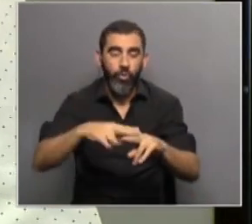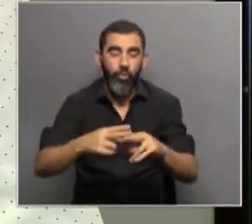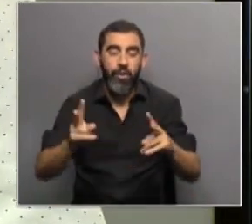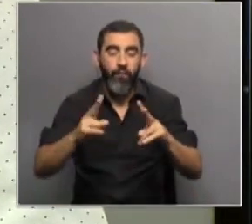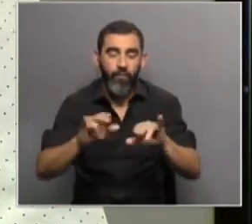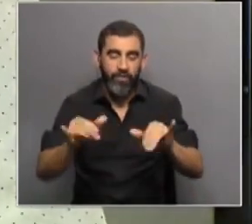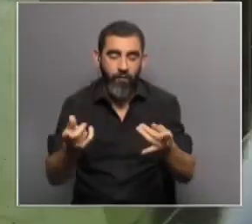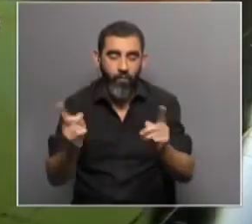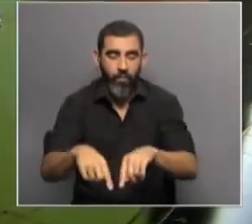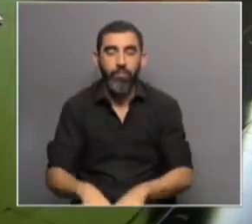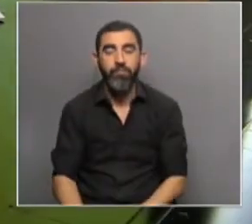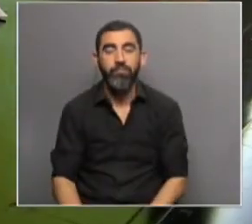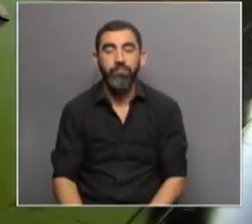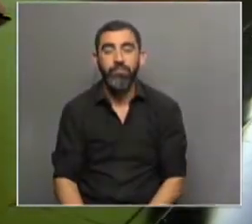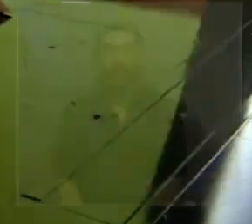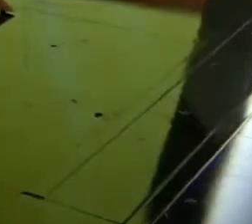regresamos.